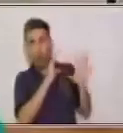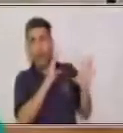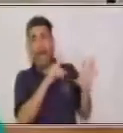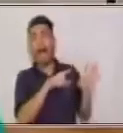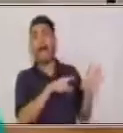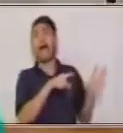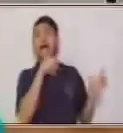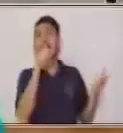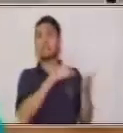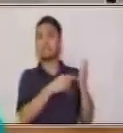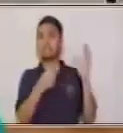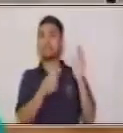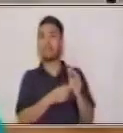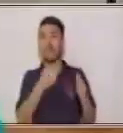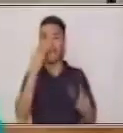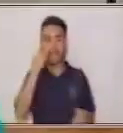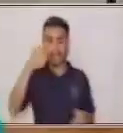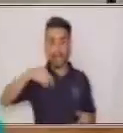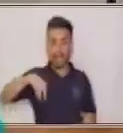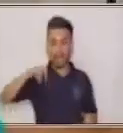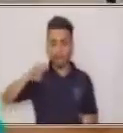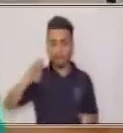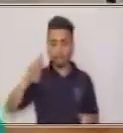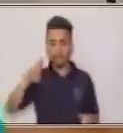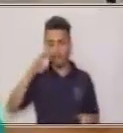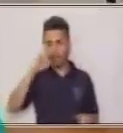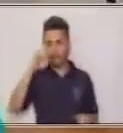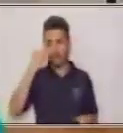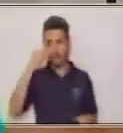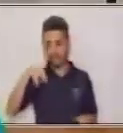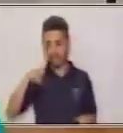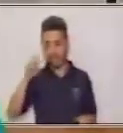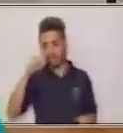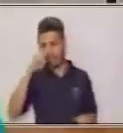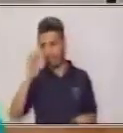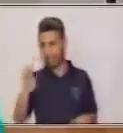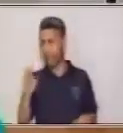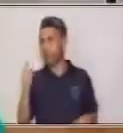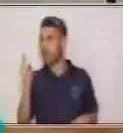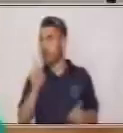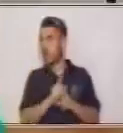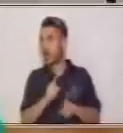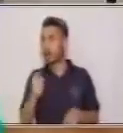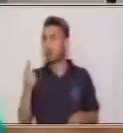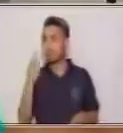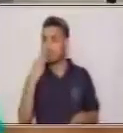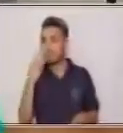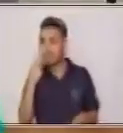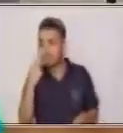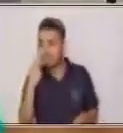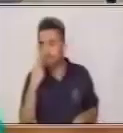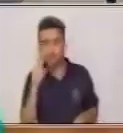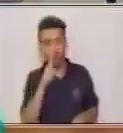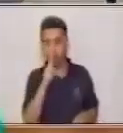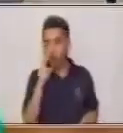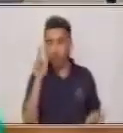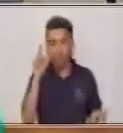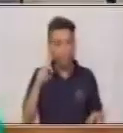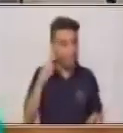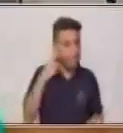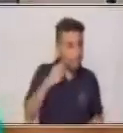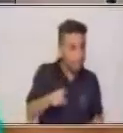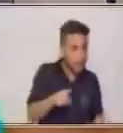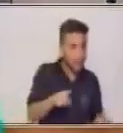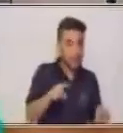haciendo algo que no le corresponde. ¿Verdad? Se está metiendo o escuchando o viendo